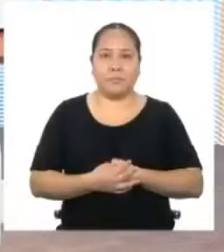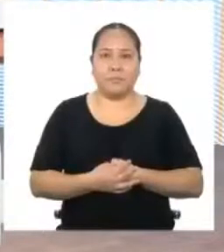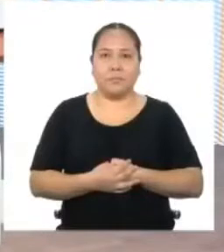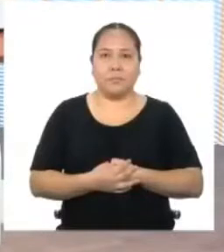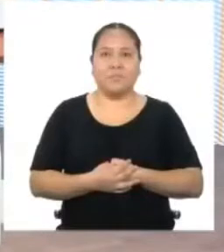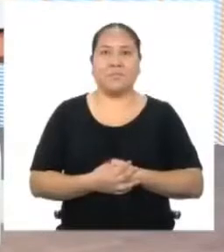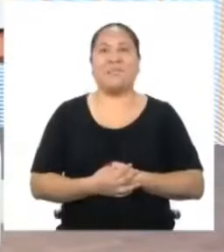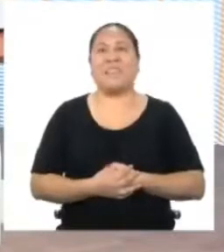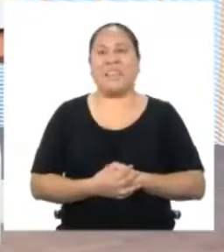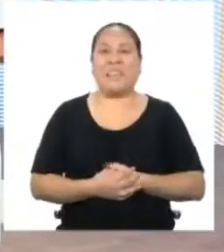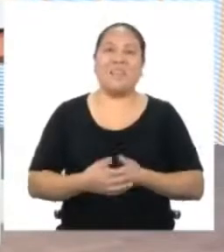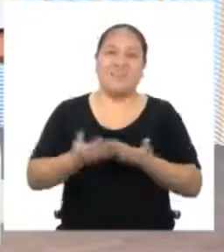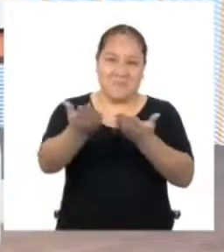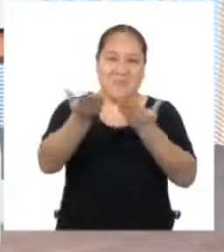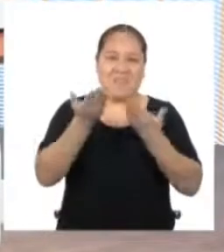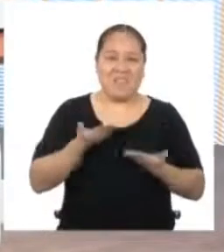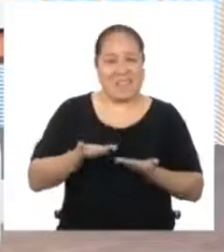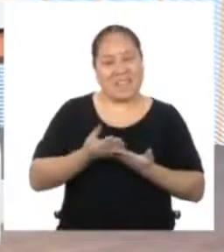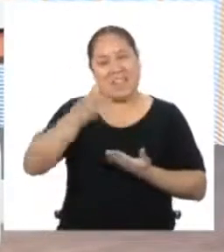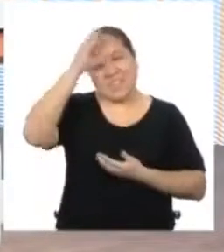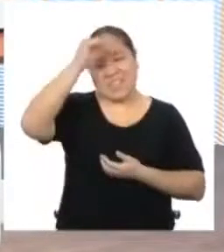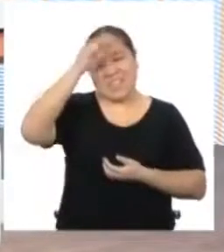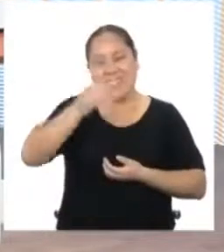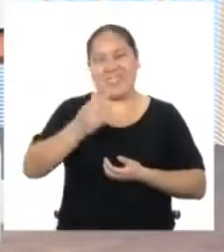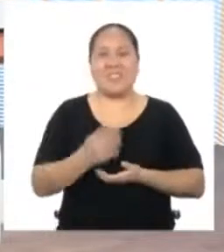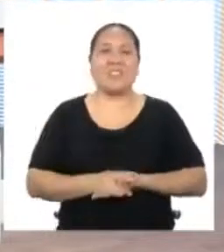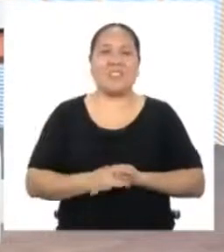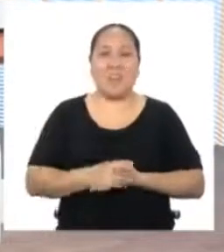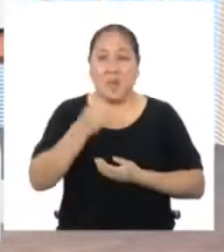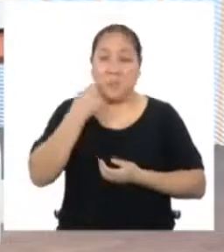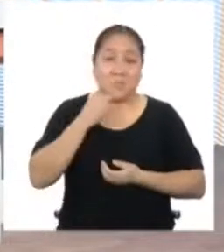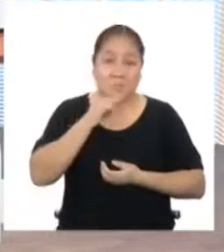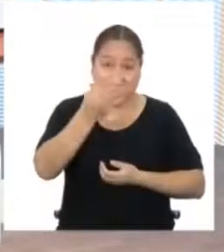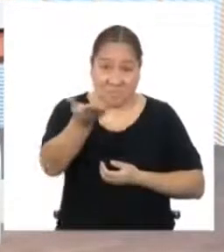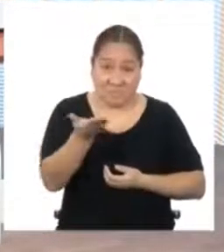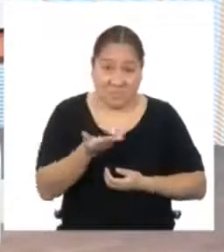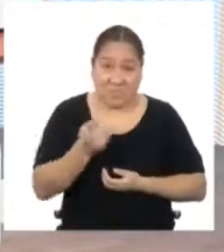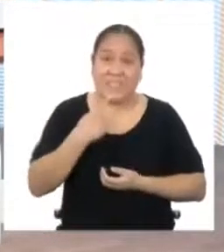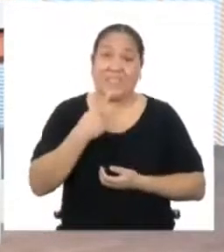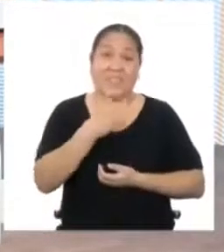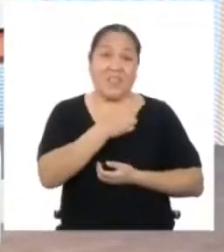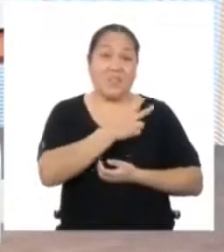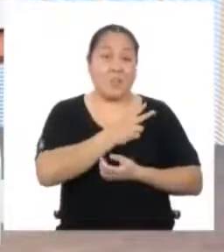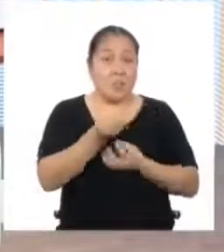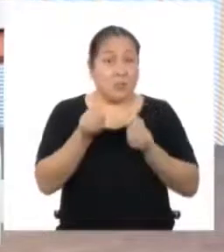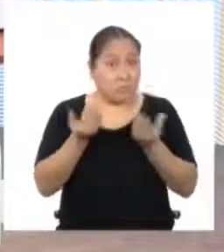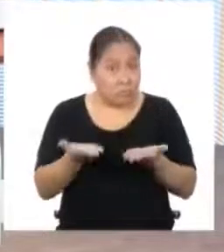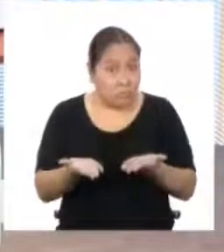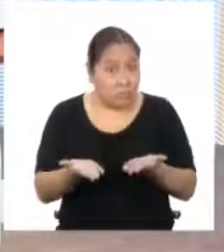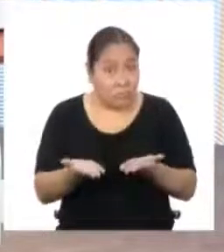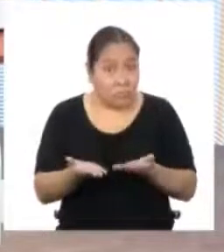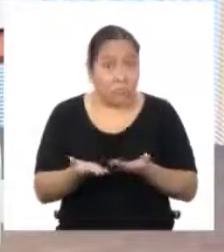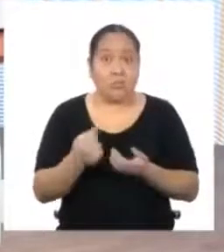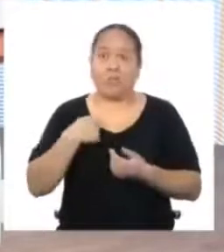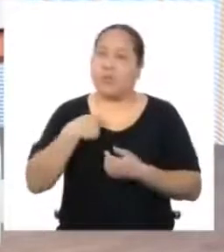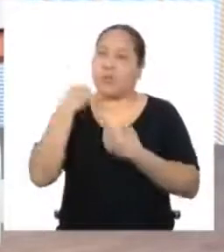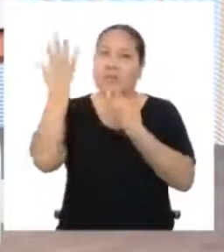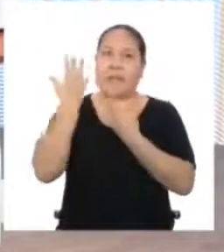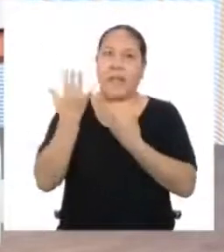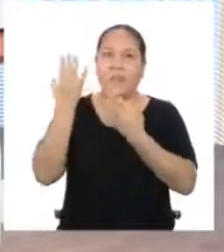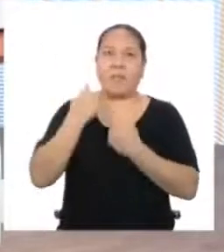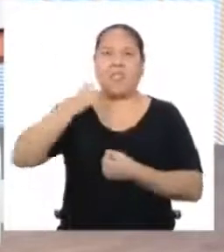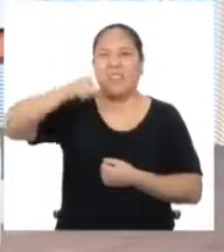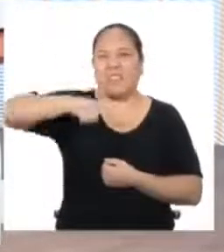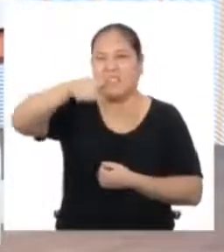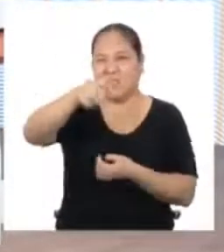Al fin, bienvenidas chicas y bienvenidos chicos de segundo de secundaria ¿Cómo están? Yo los estaba esperando porque